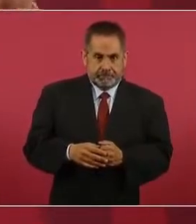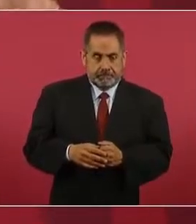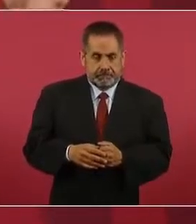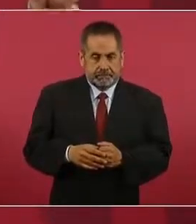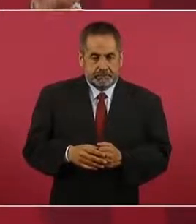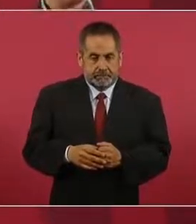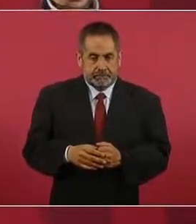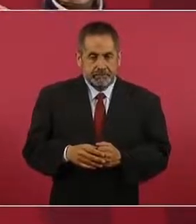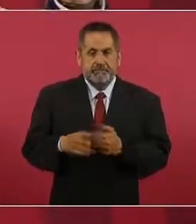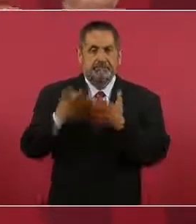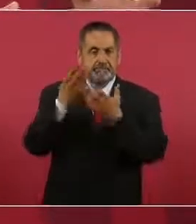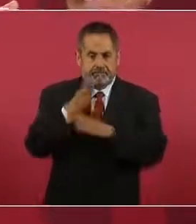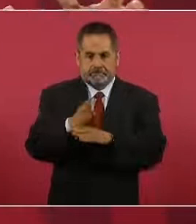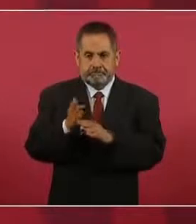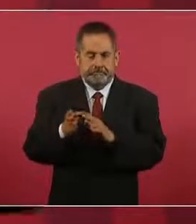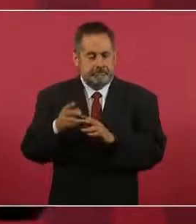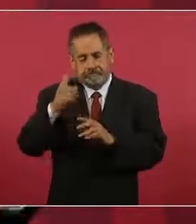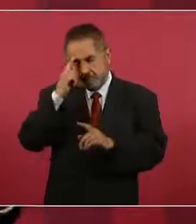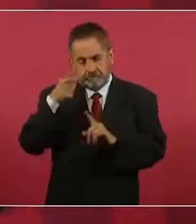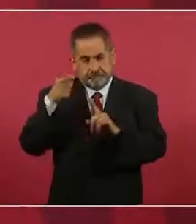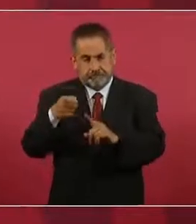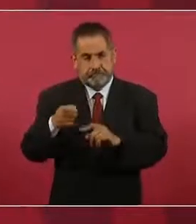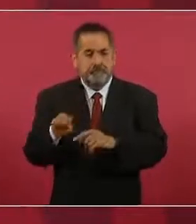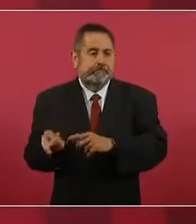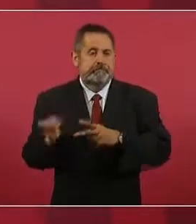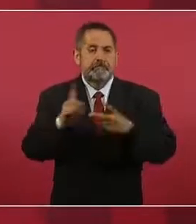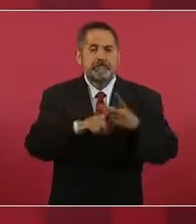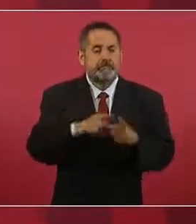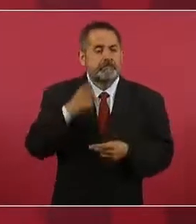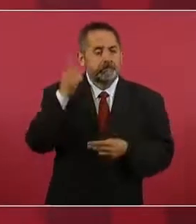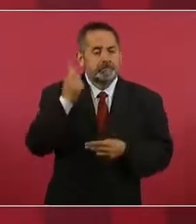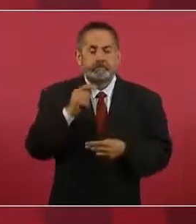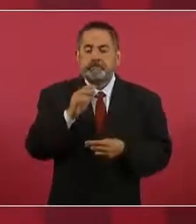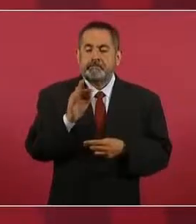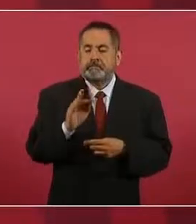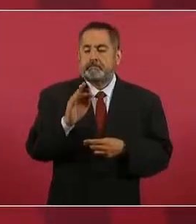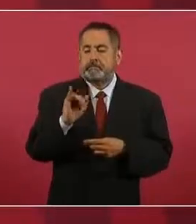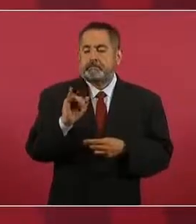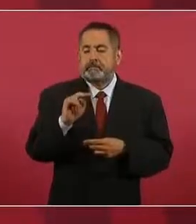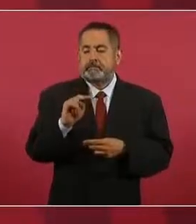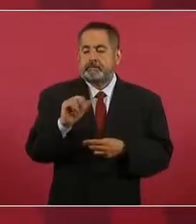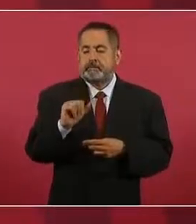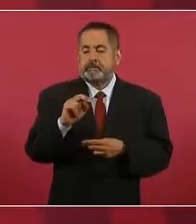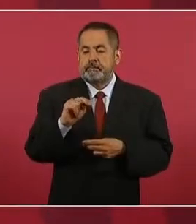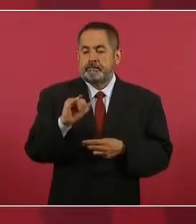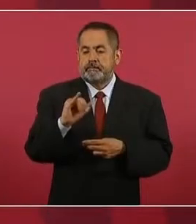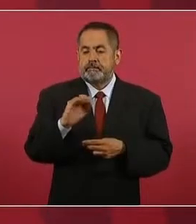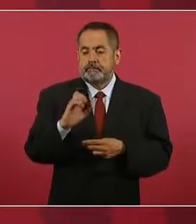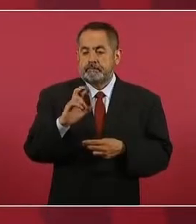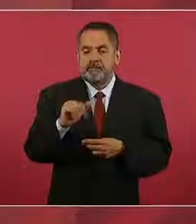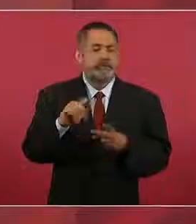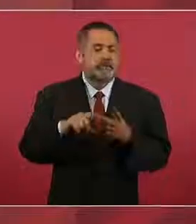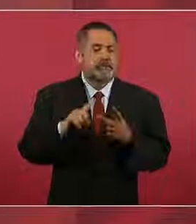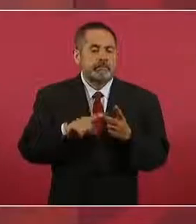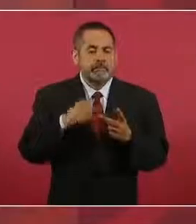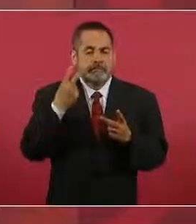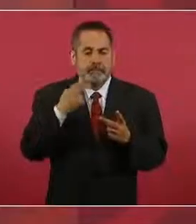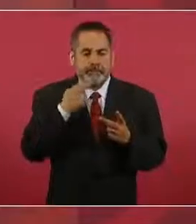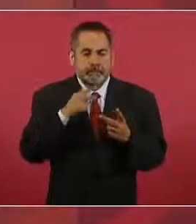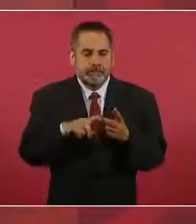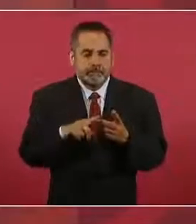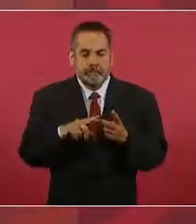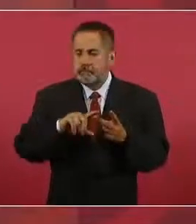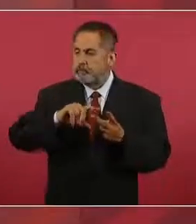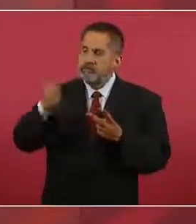Entonces, el banco va a ser para eso y la financiera va a tener de bienestar